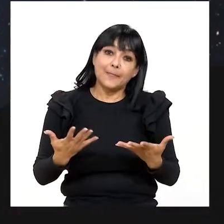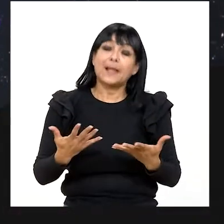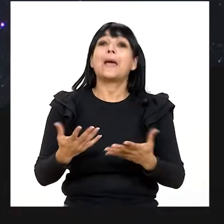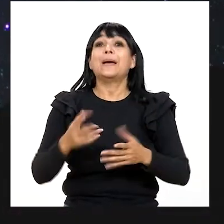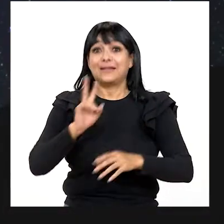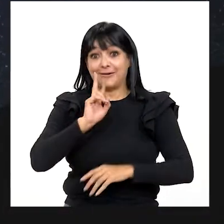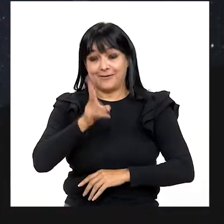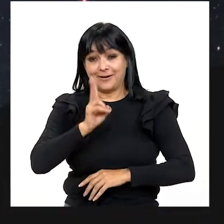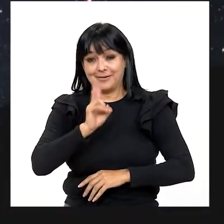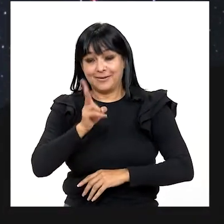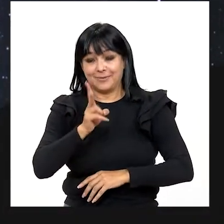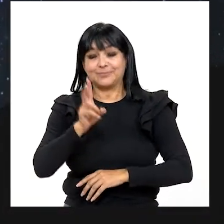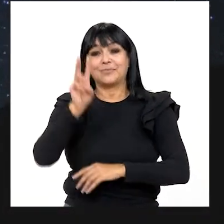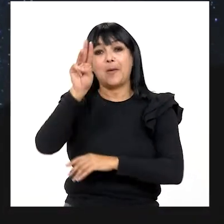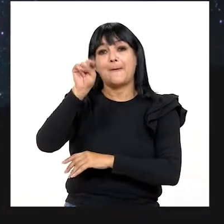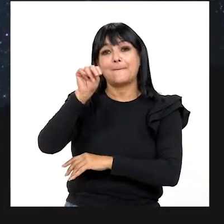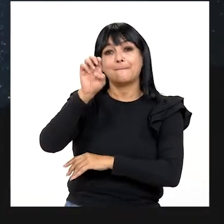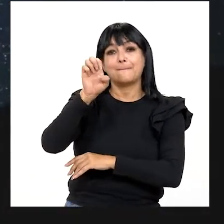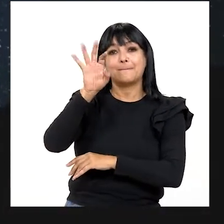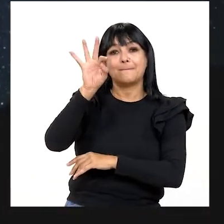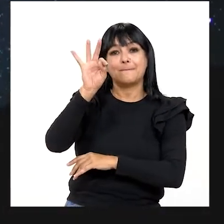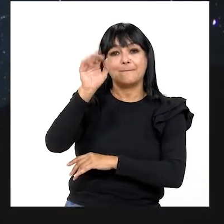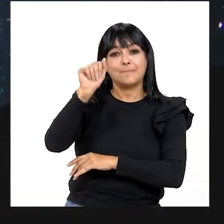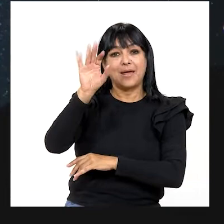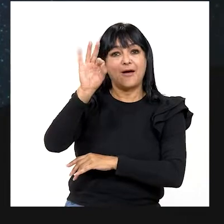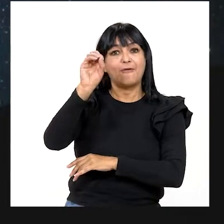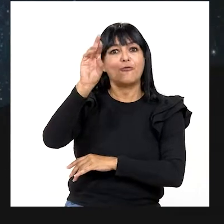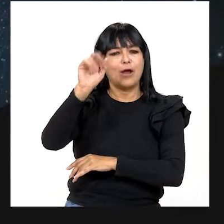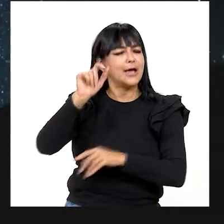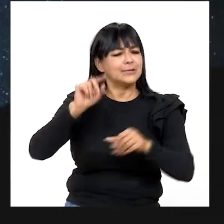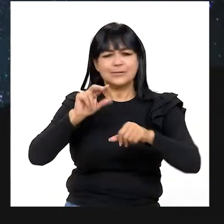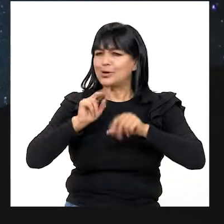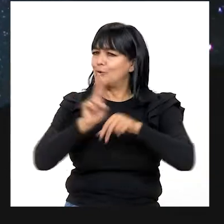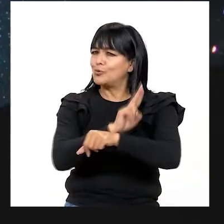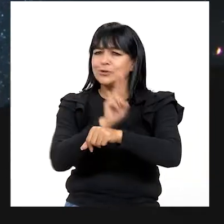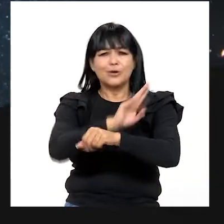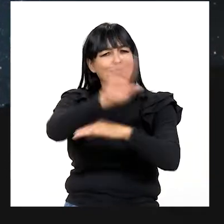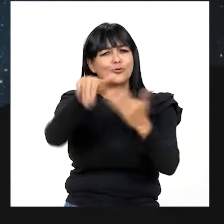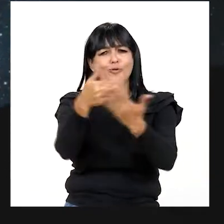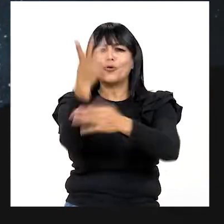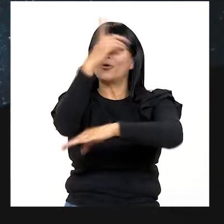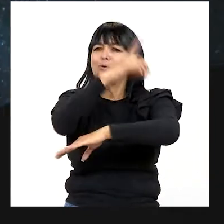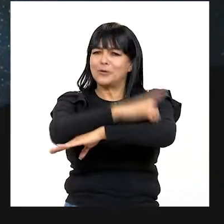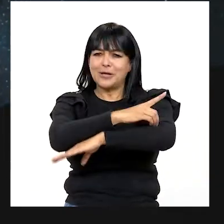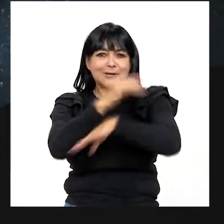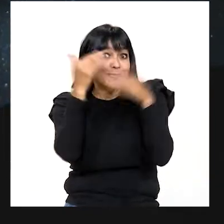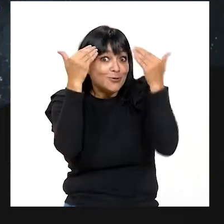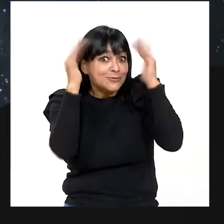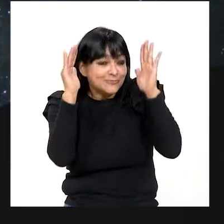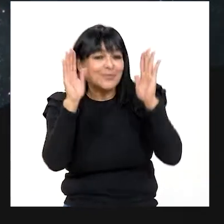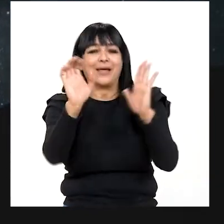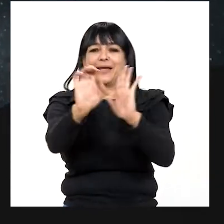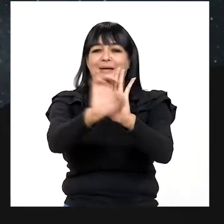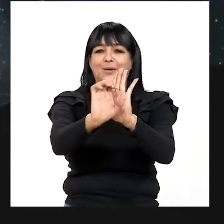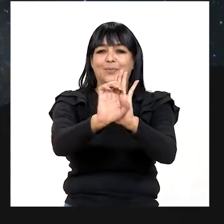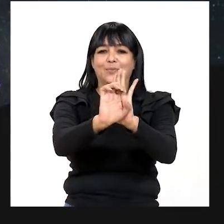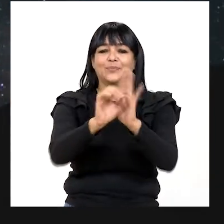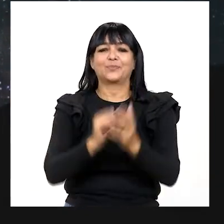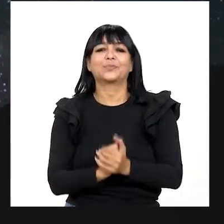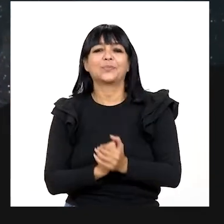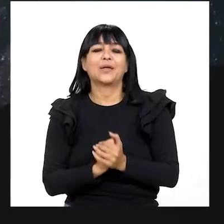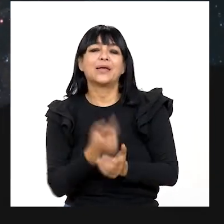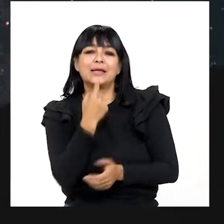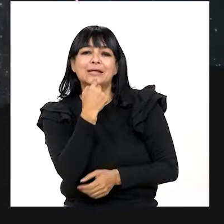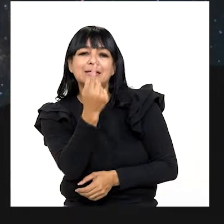Aunque no lo crea, las metáforas se utilizan en la vida diaria sin que nos demos cuenta Por